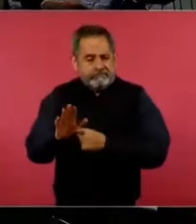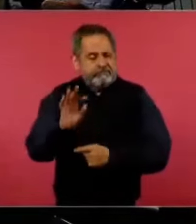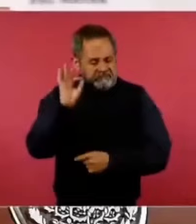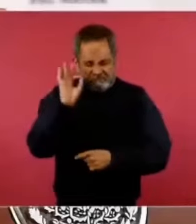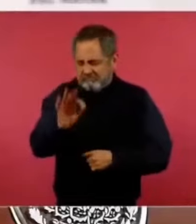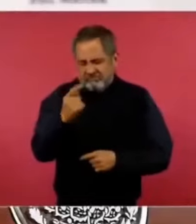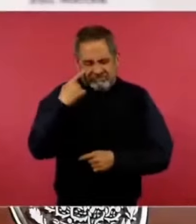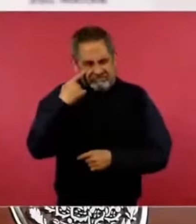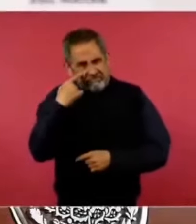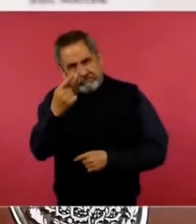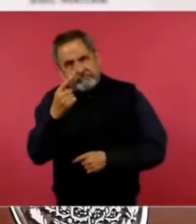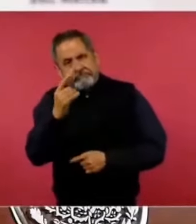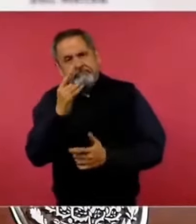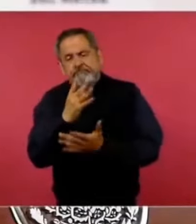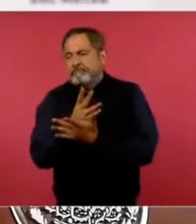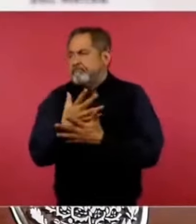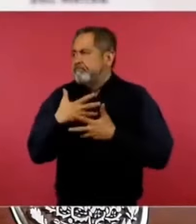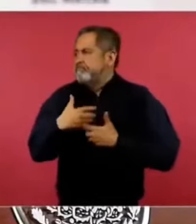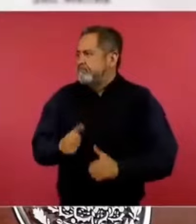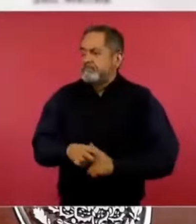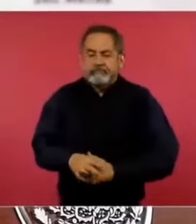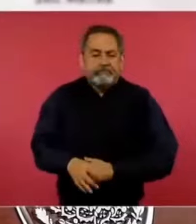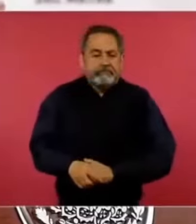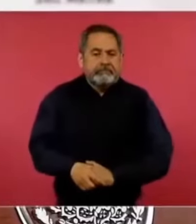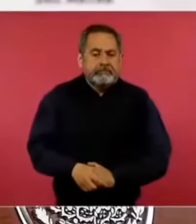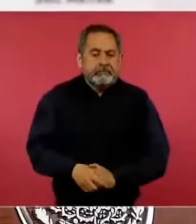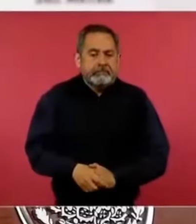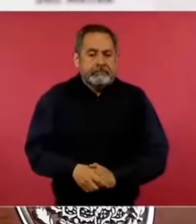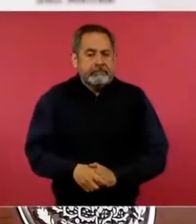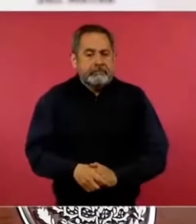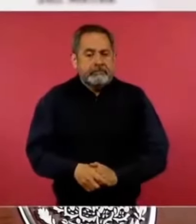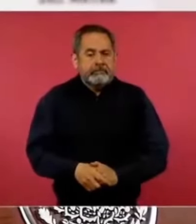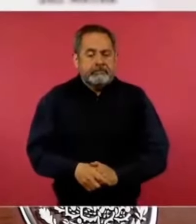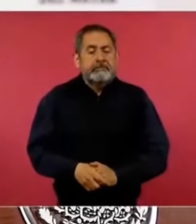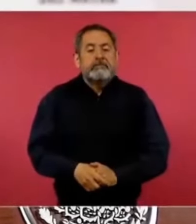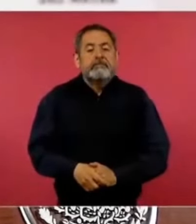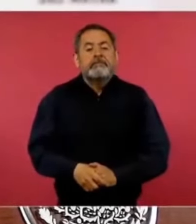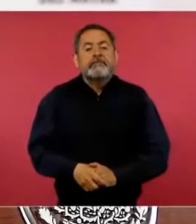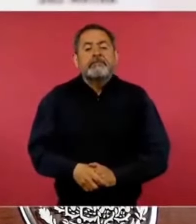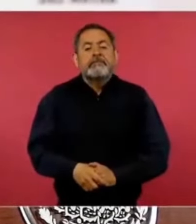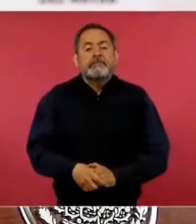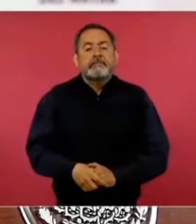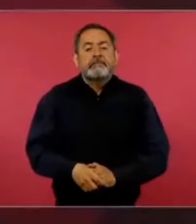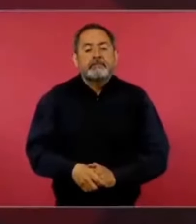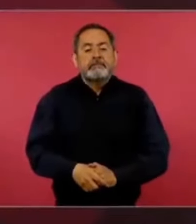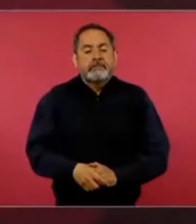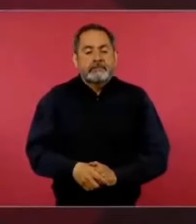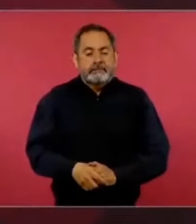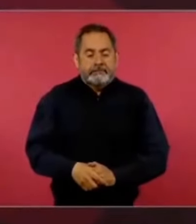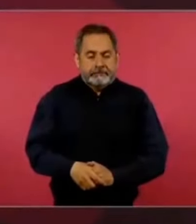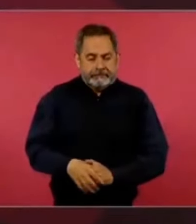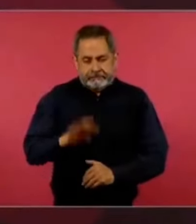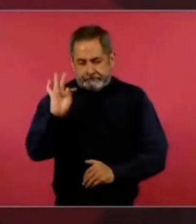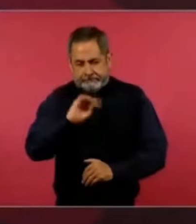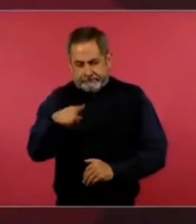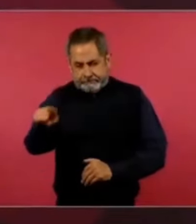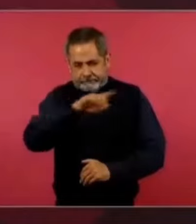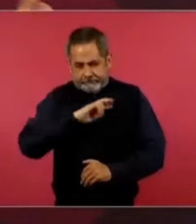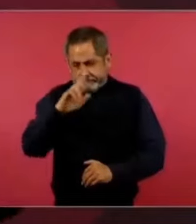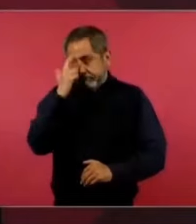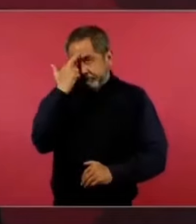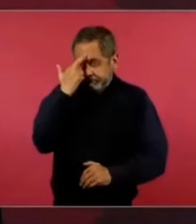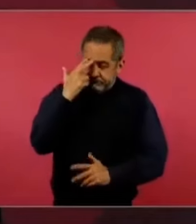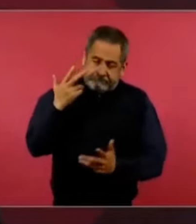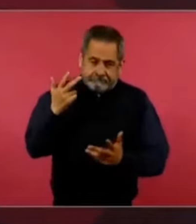se acuerdan o regresamos,